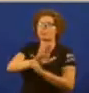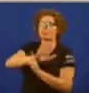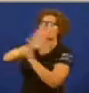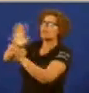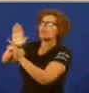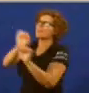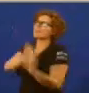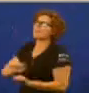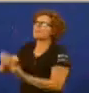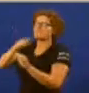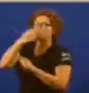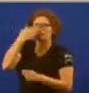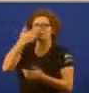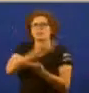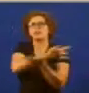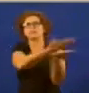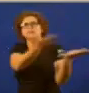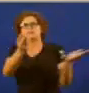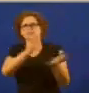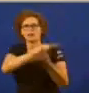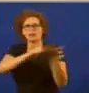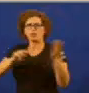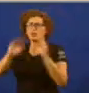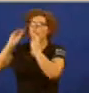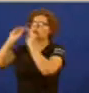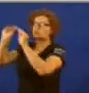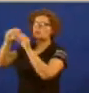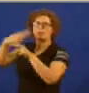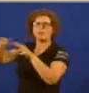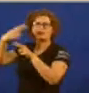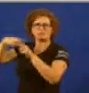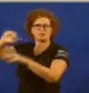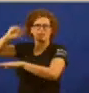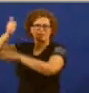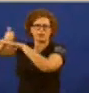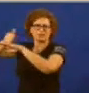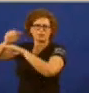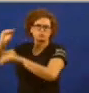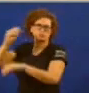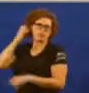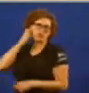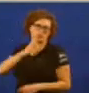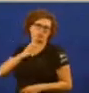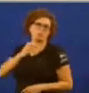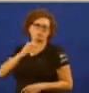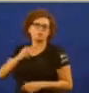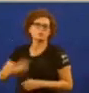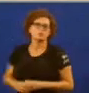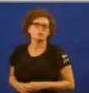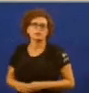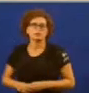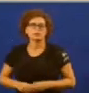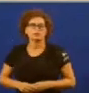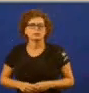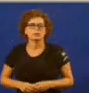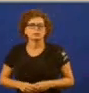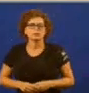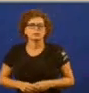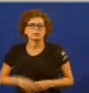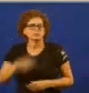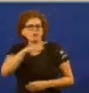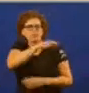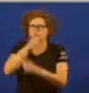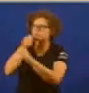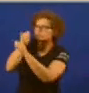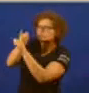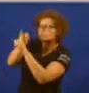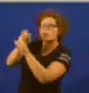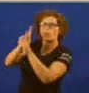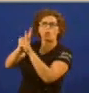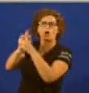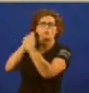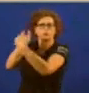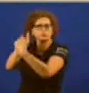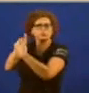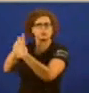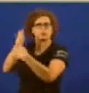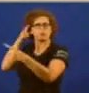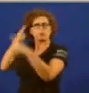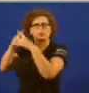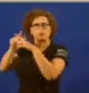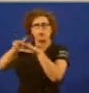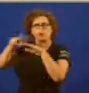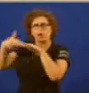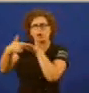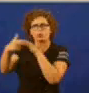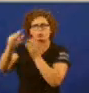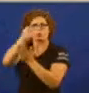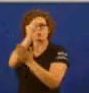gañador é a imase de alguén que nos fai perder e perder pero permítame que siga falando de ese espello